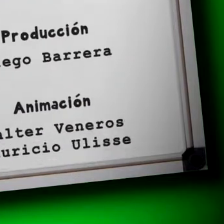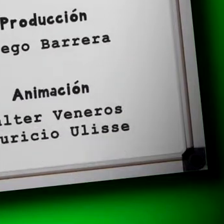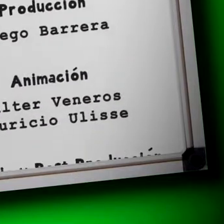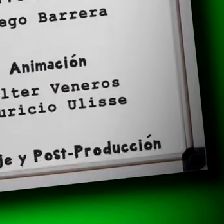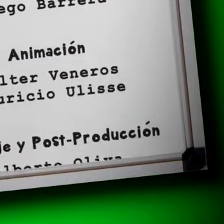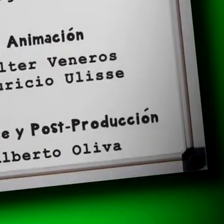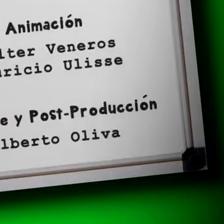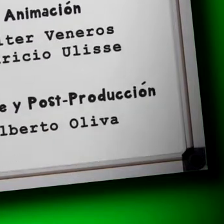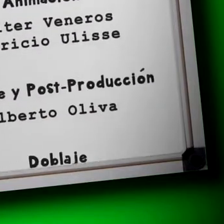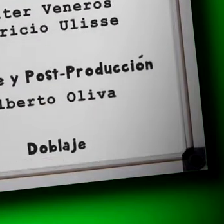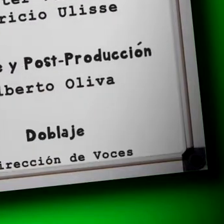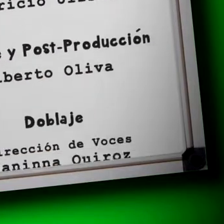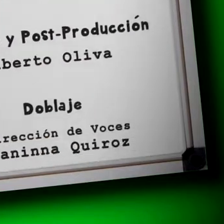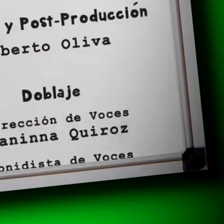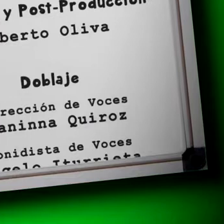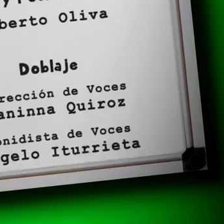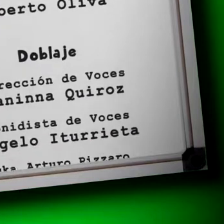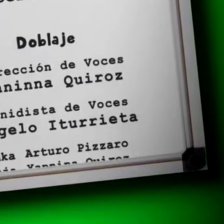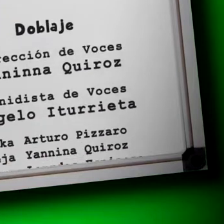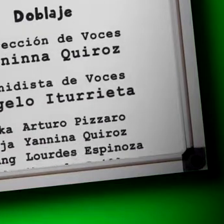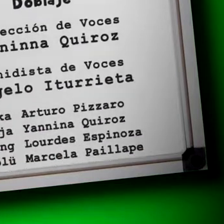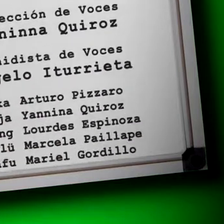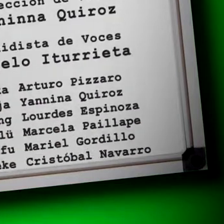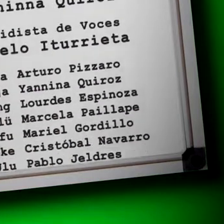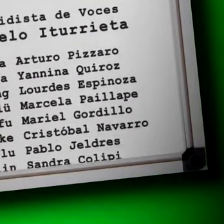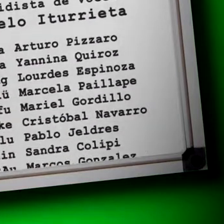hogar. La caracola emite un sonido.